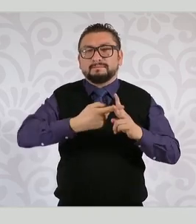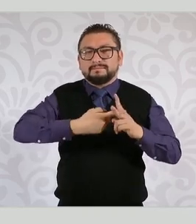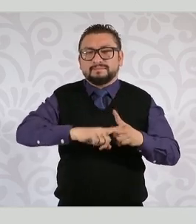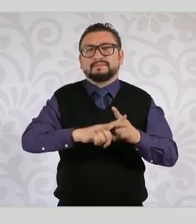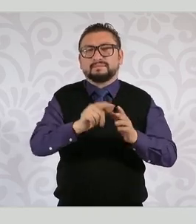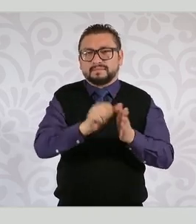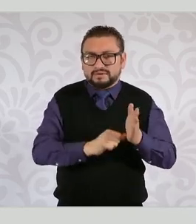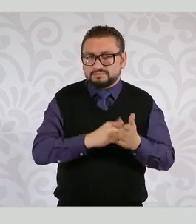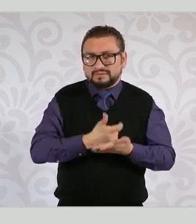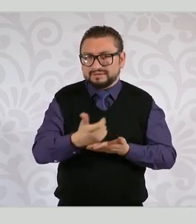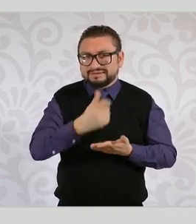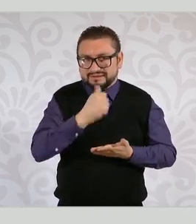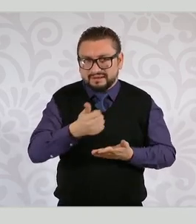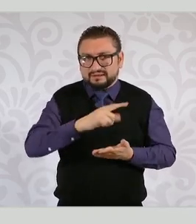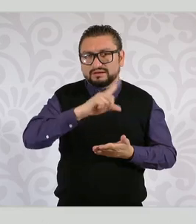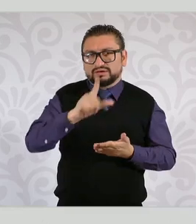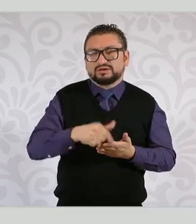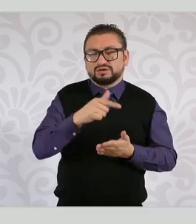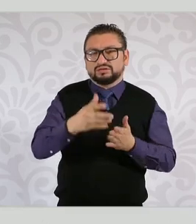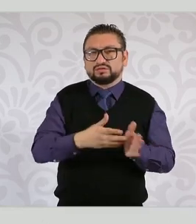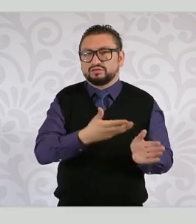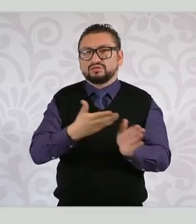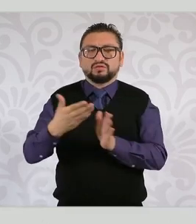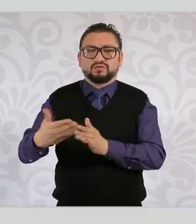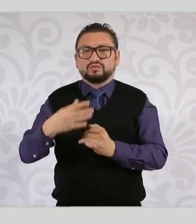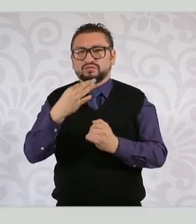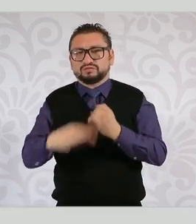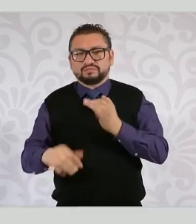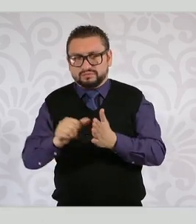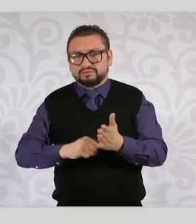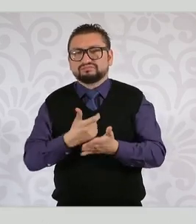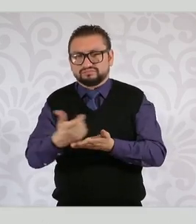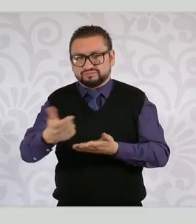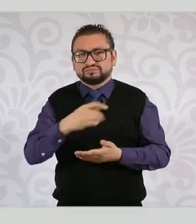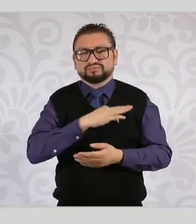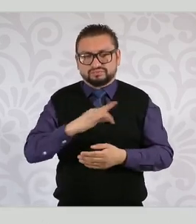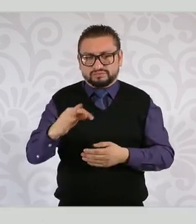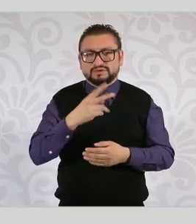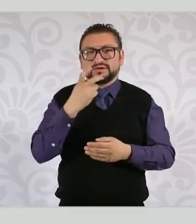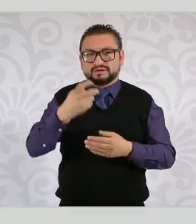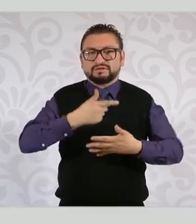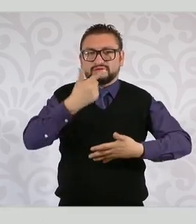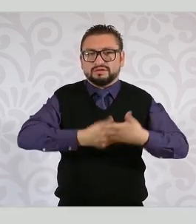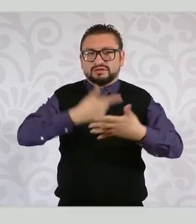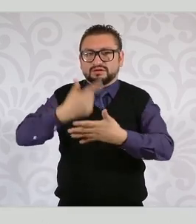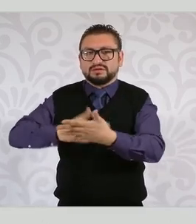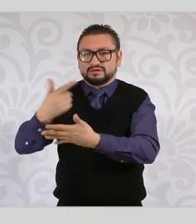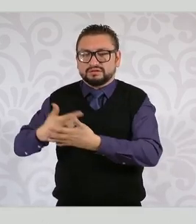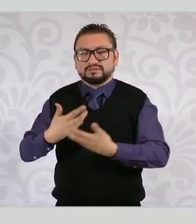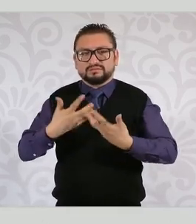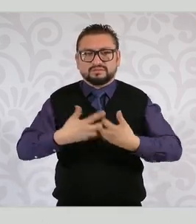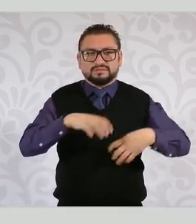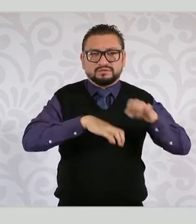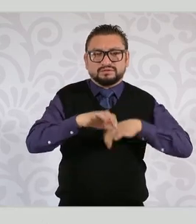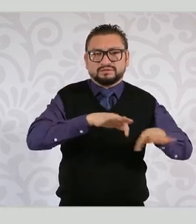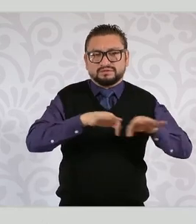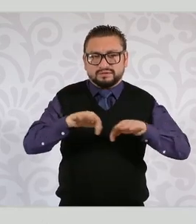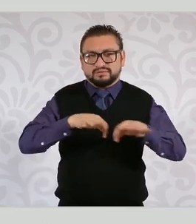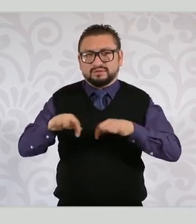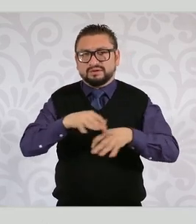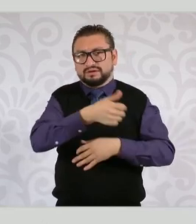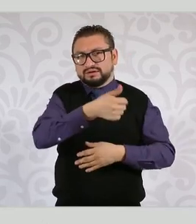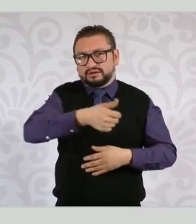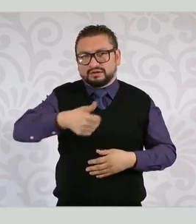retroactivo y pago a final de mes. Se generarán registros patronales a nivel nacional para cada una de las